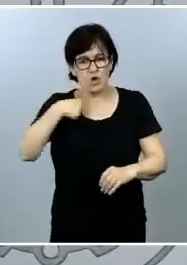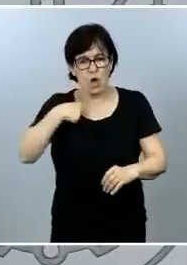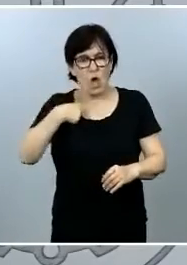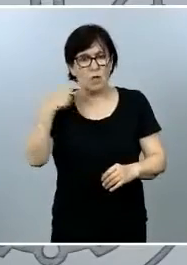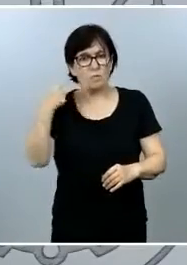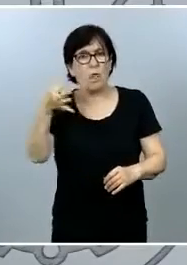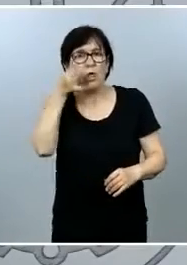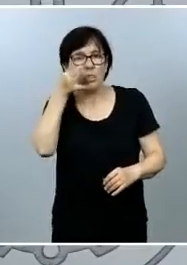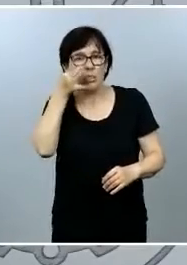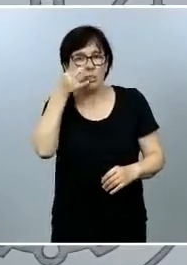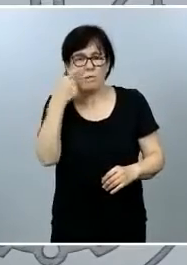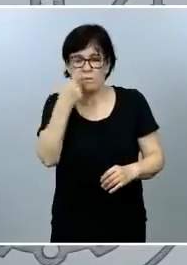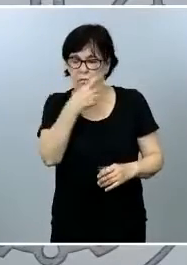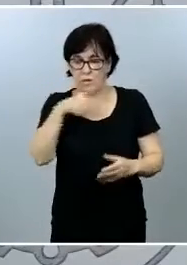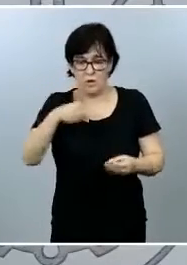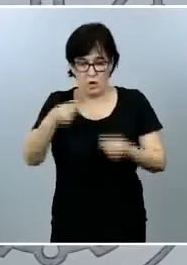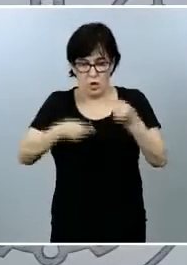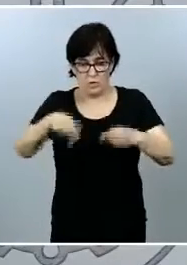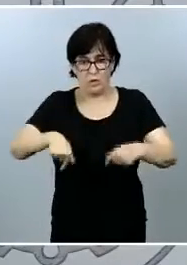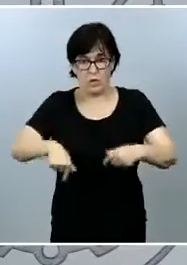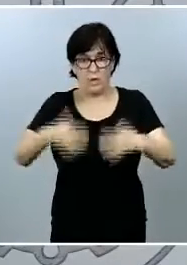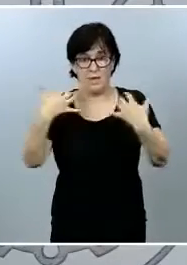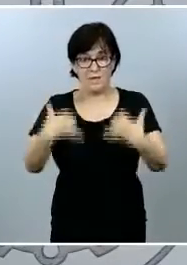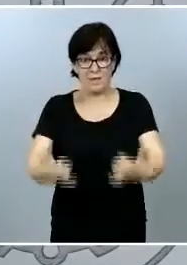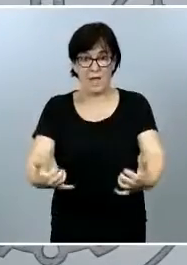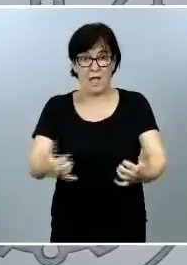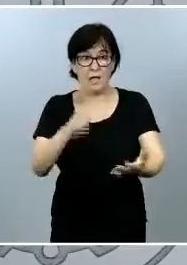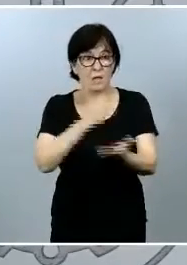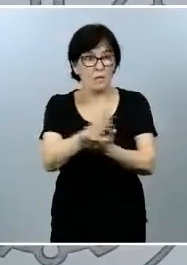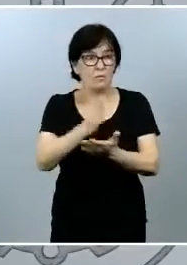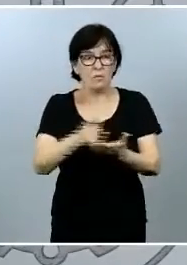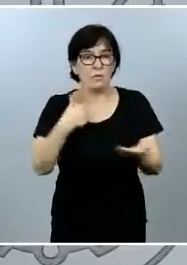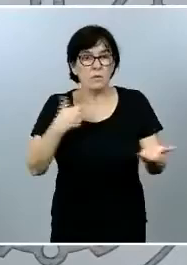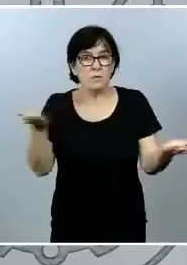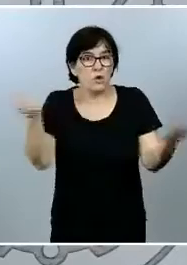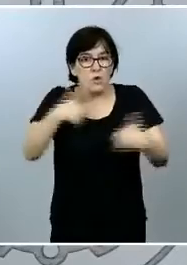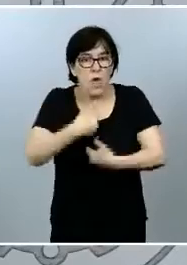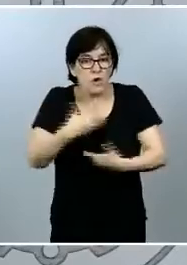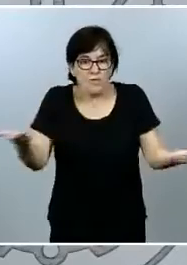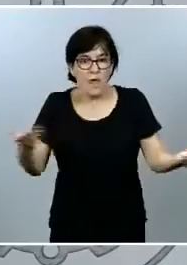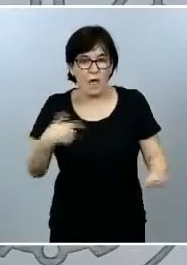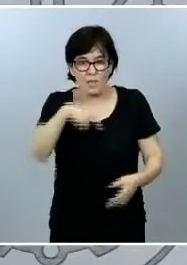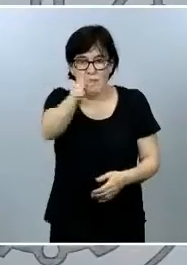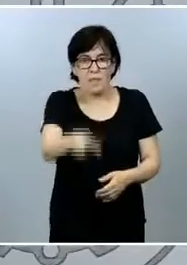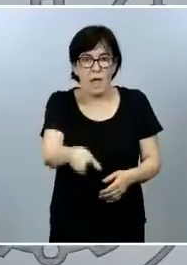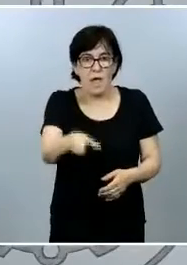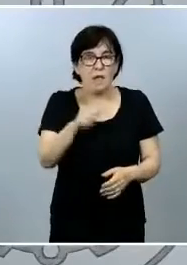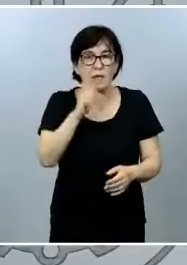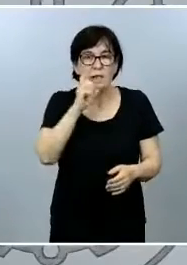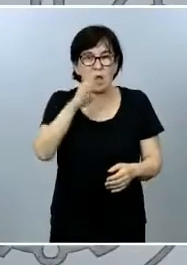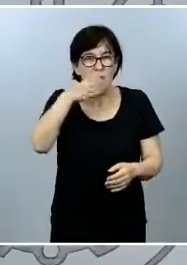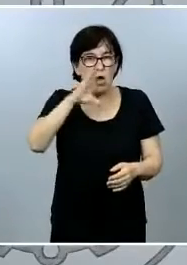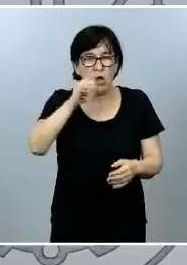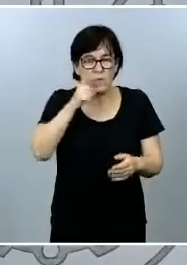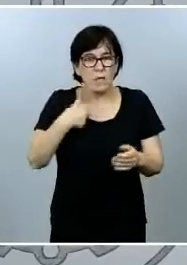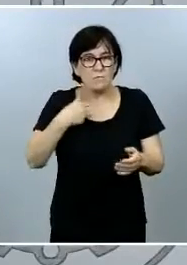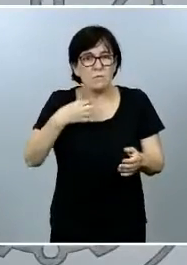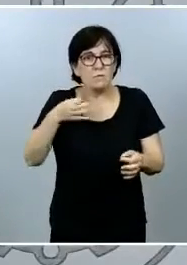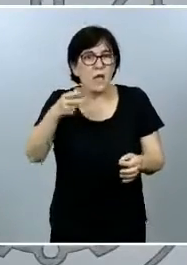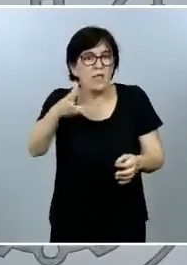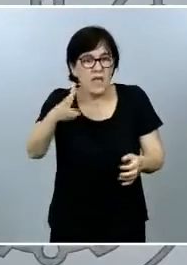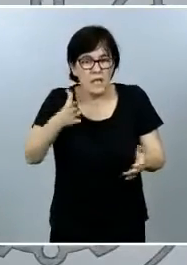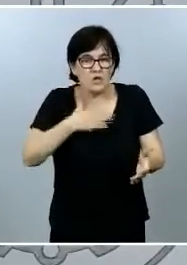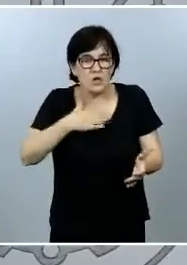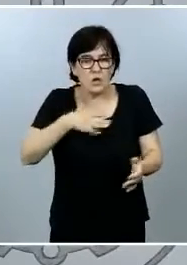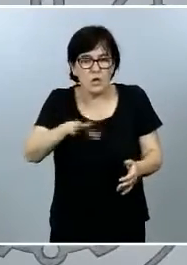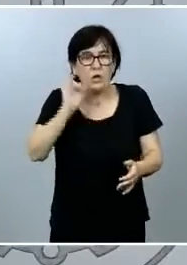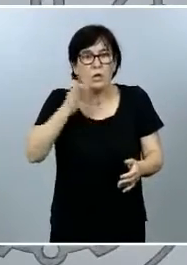lo hizo en esta sala de prensa habló de falta de confianza sobre la persona y habló también de la legitimidad que tiene el